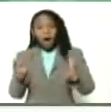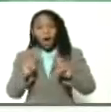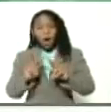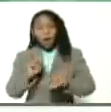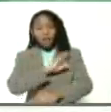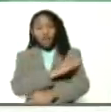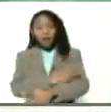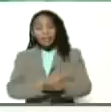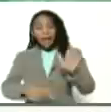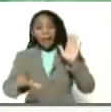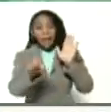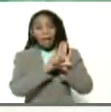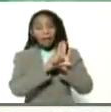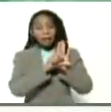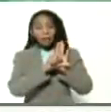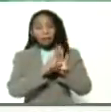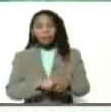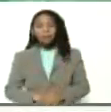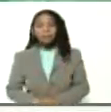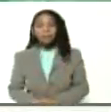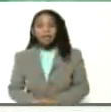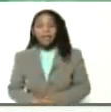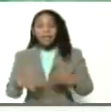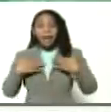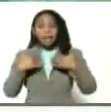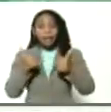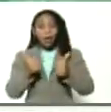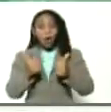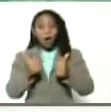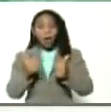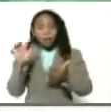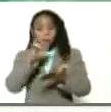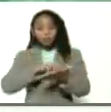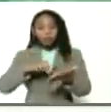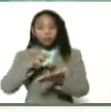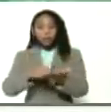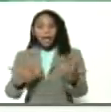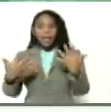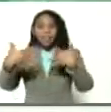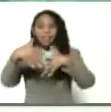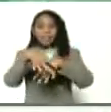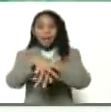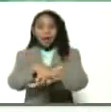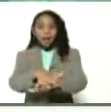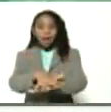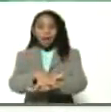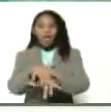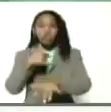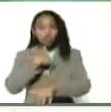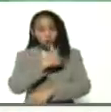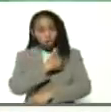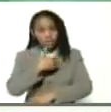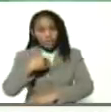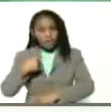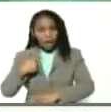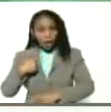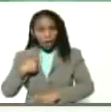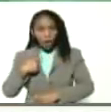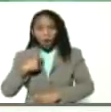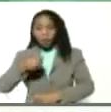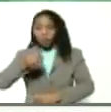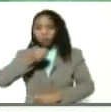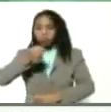de la salud agrícola integral. Yo quisiera que tomara la palabra